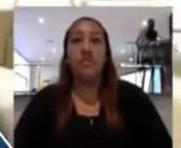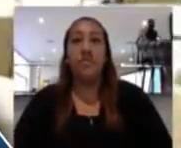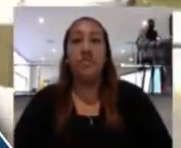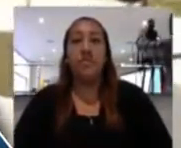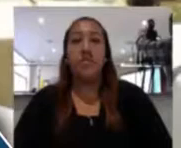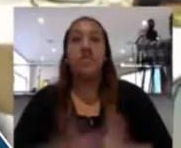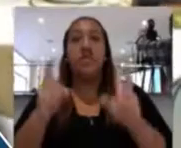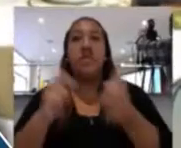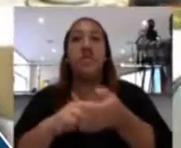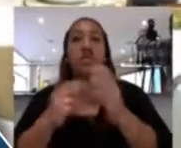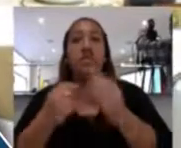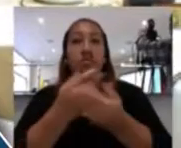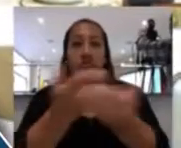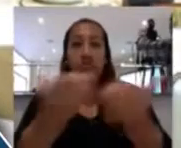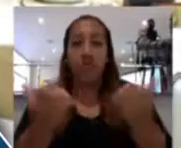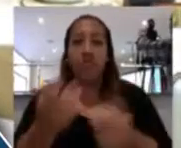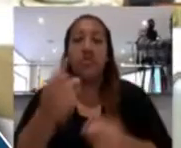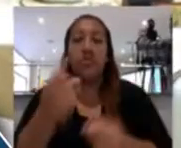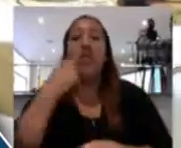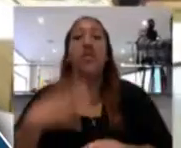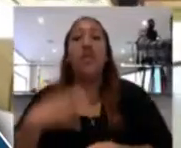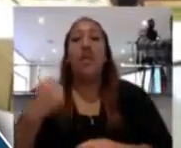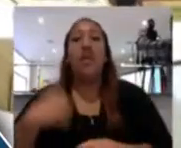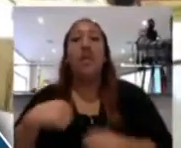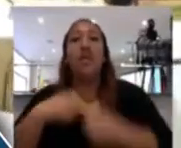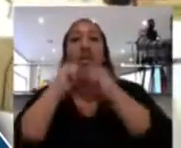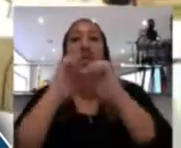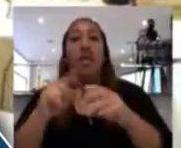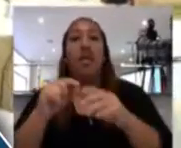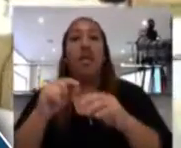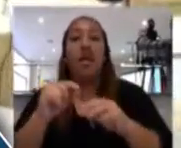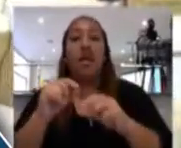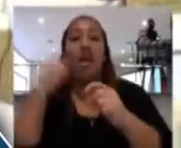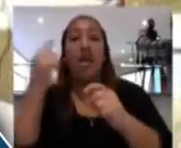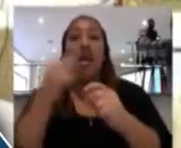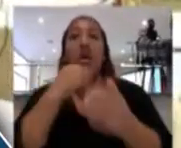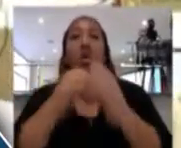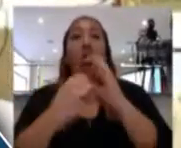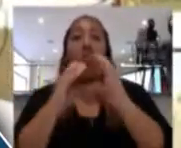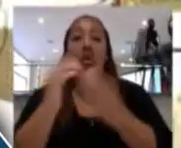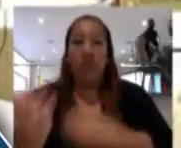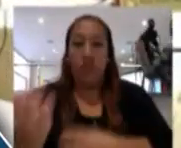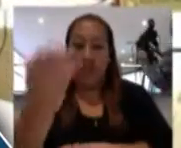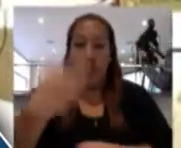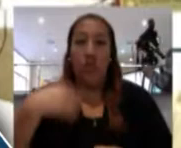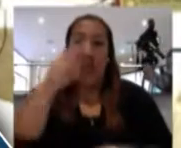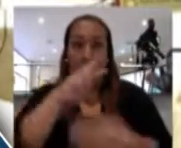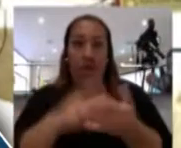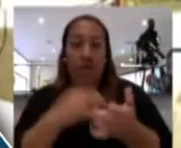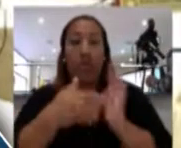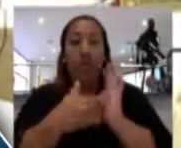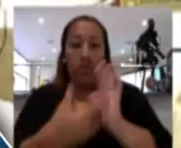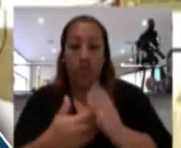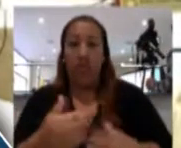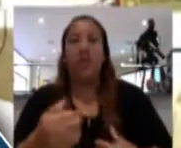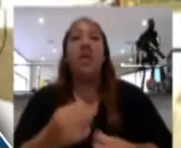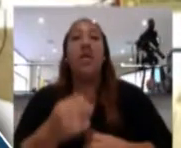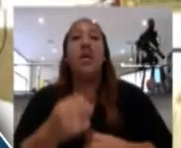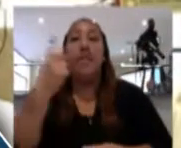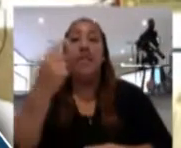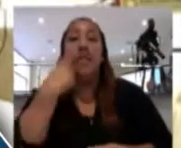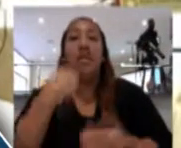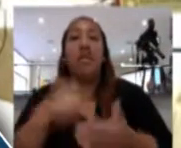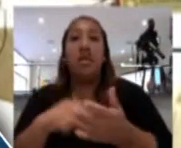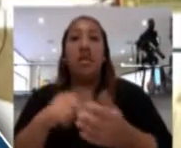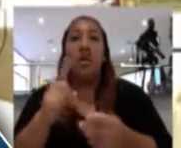Estación despacho. Señor alcalde, la Secretaría General ha recibido dos comunicaciones, las mismas que voy a dar lectura. La primera de ellas